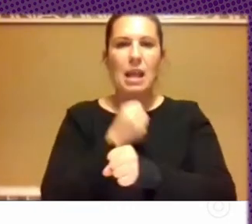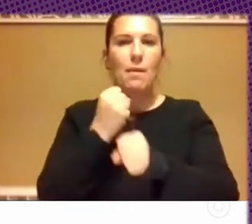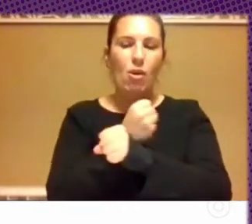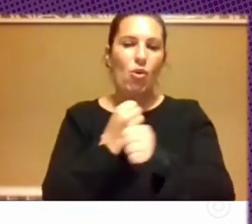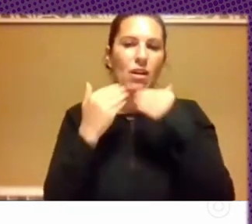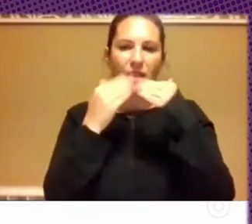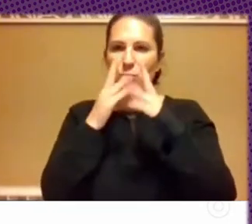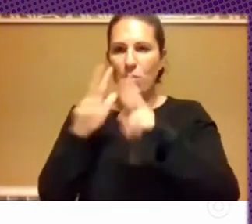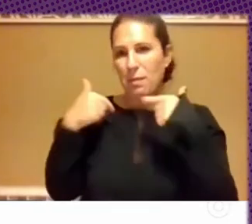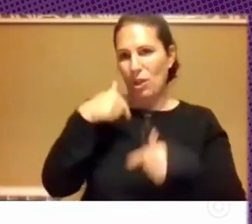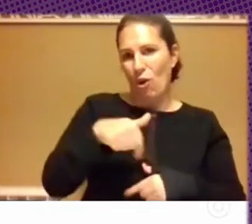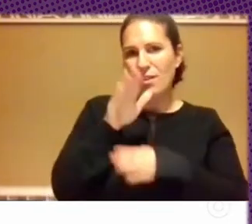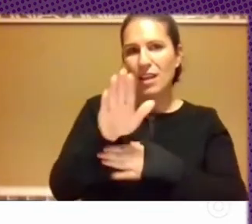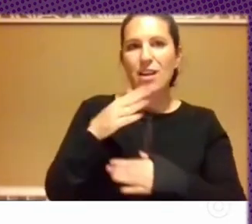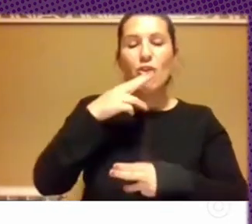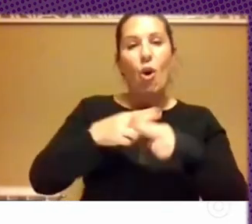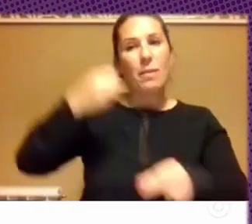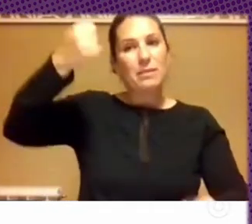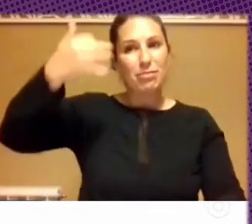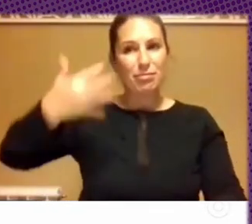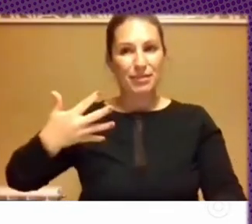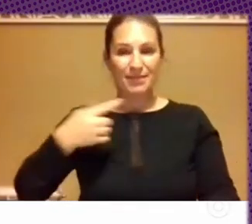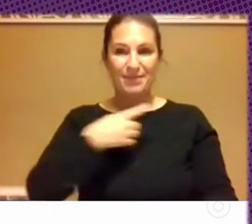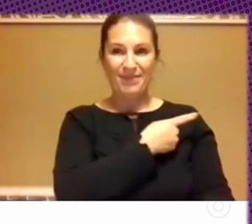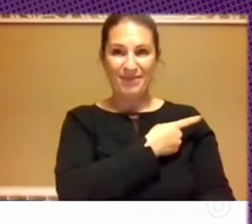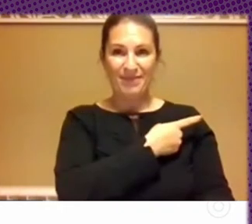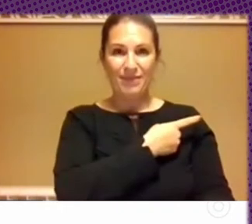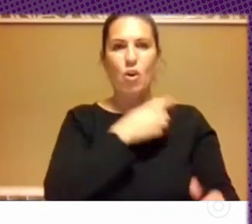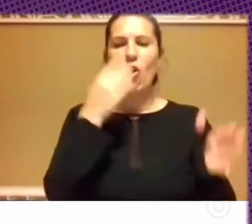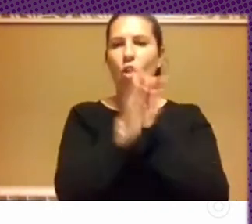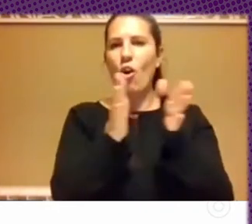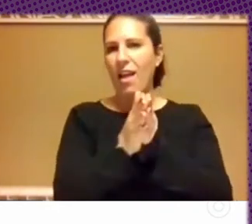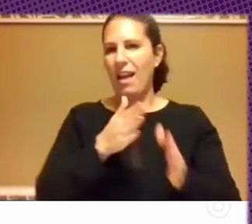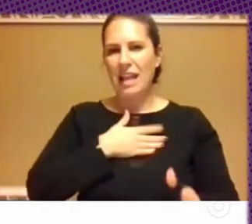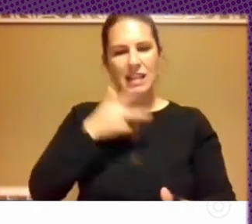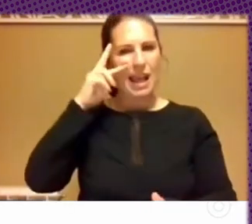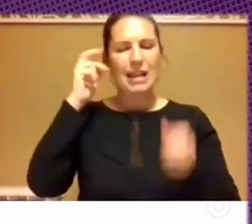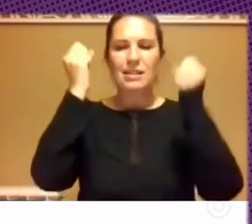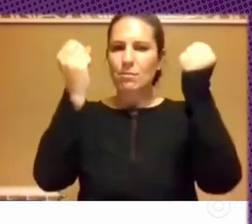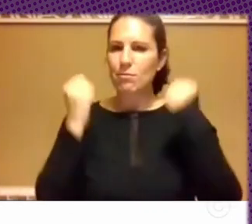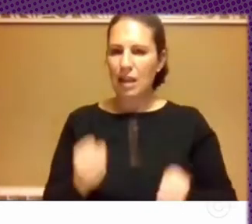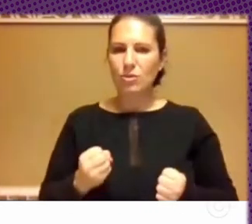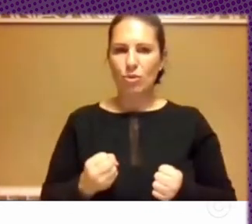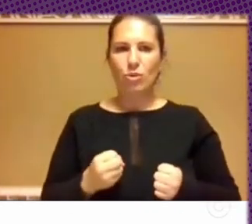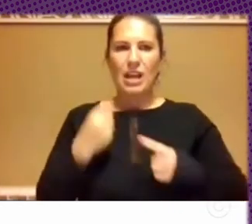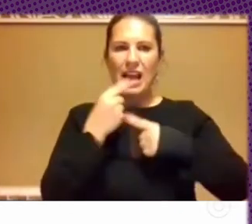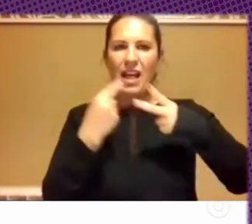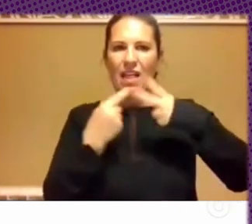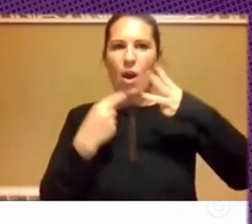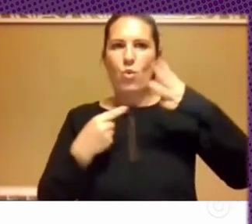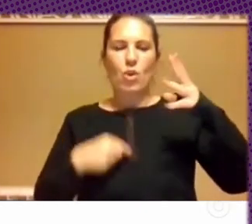todos los nombres que ahí pueden ver son colegas que expertos cada una y uno en distintos